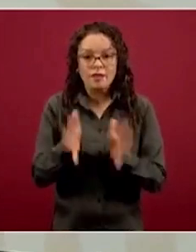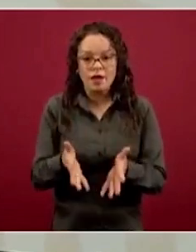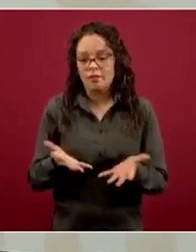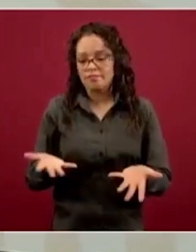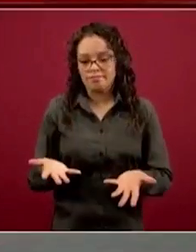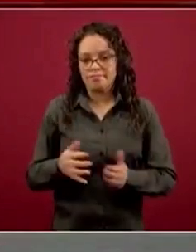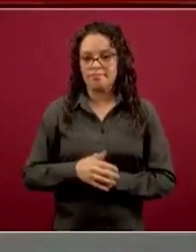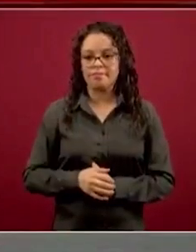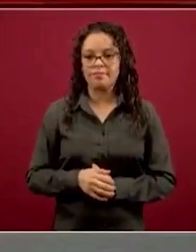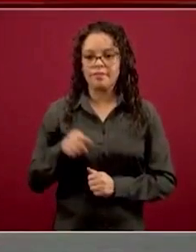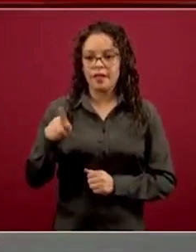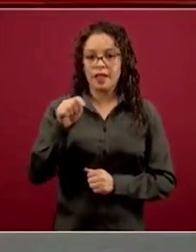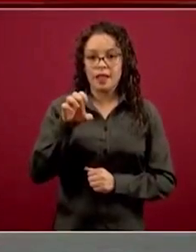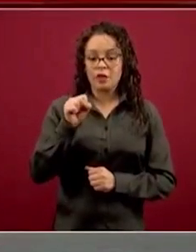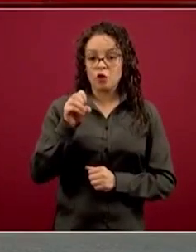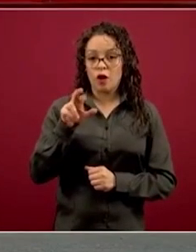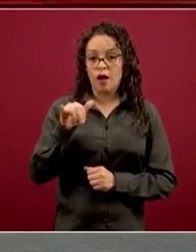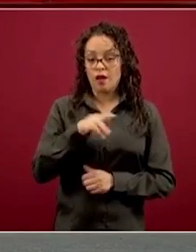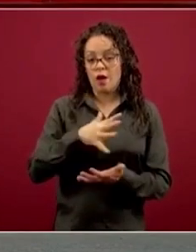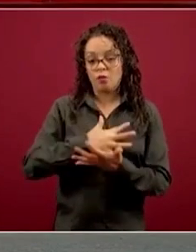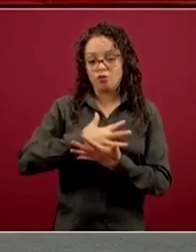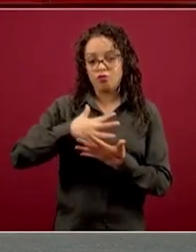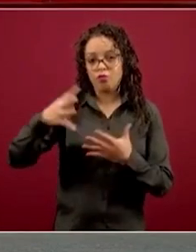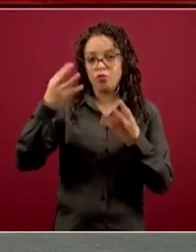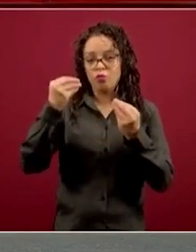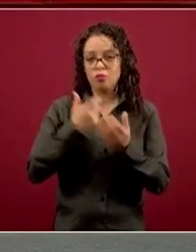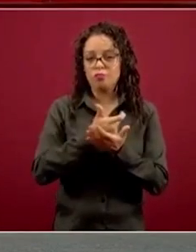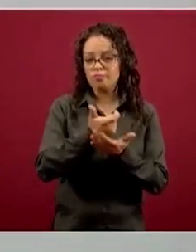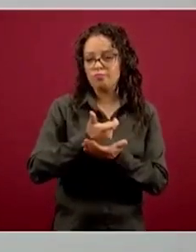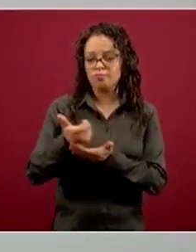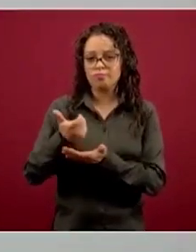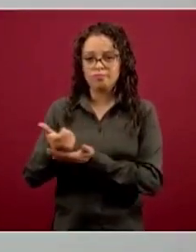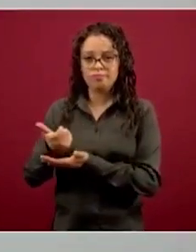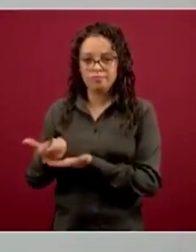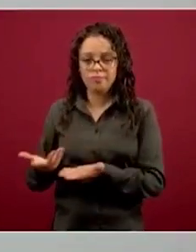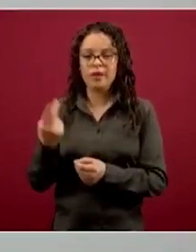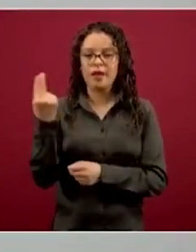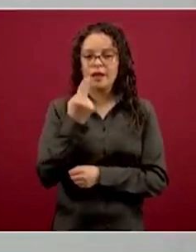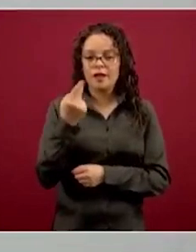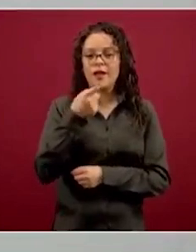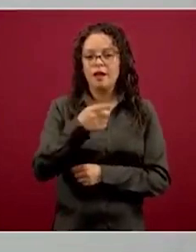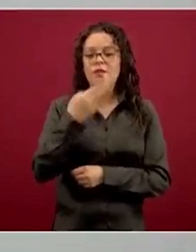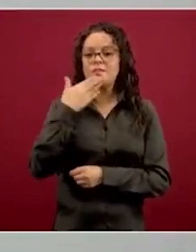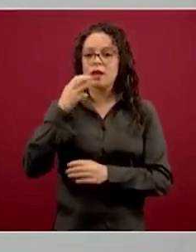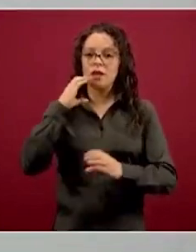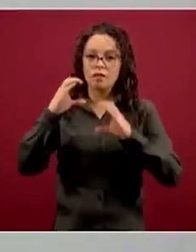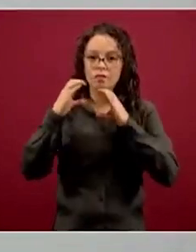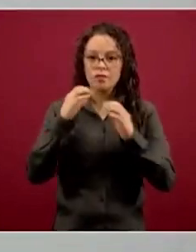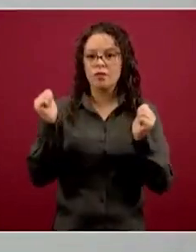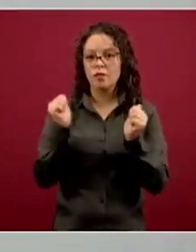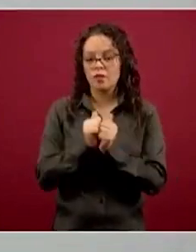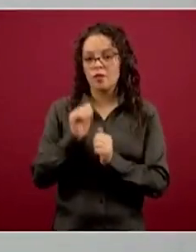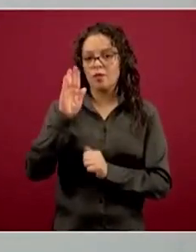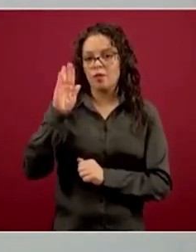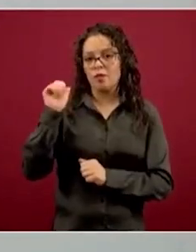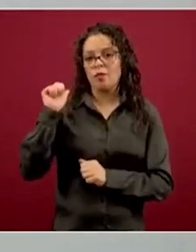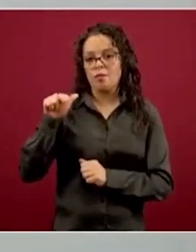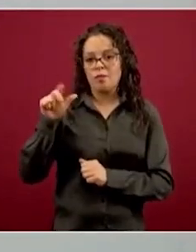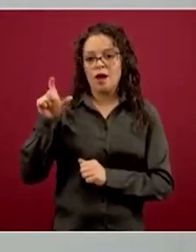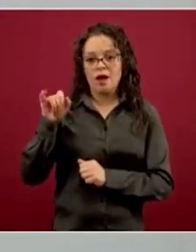un alto volumen de pagos, necesita una comunicación especial con Banco de México, que está sucediendo precisamente